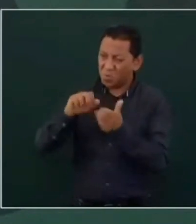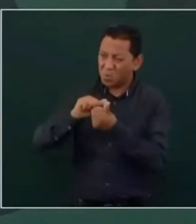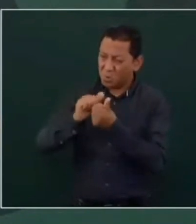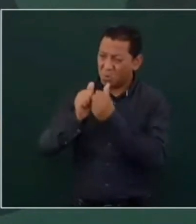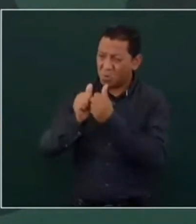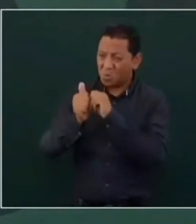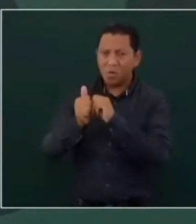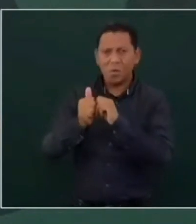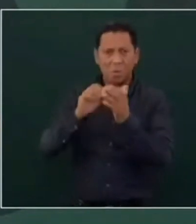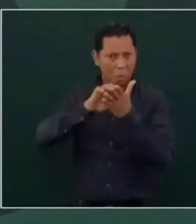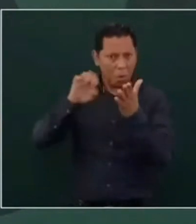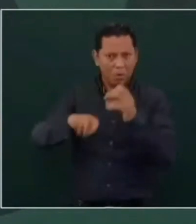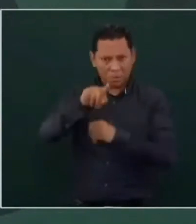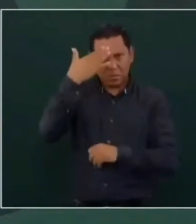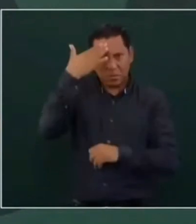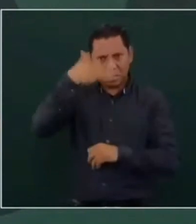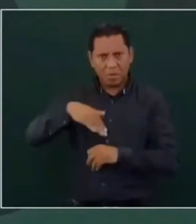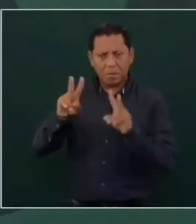programas como Sembrando Vida